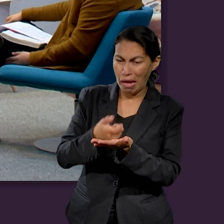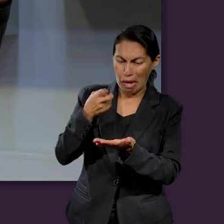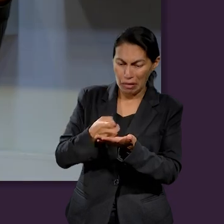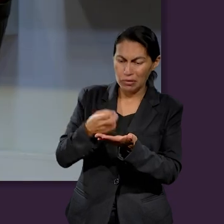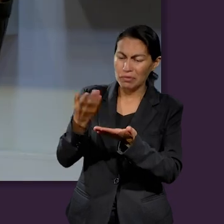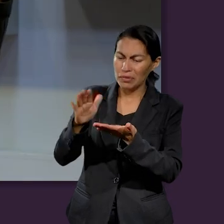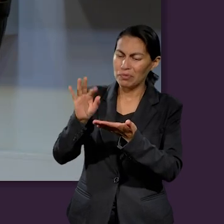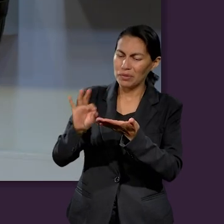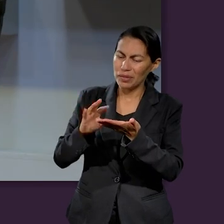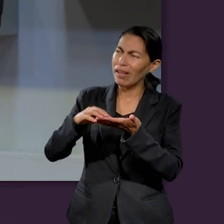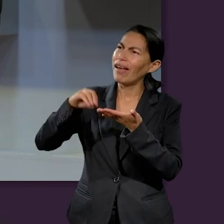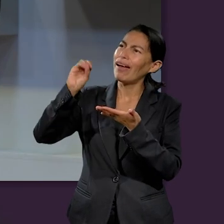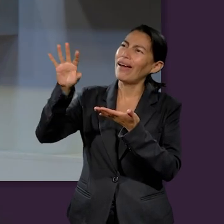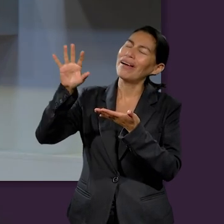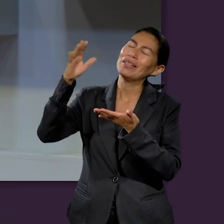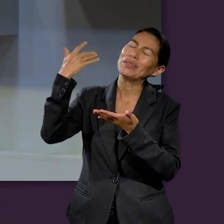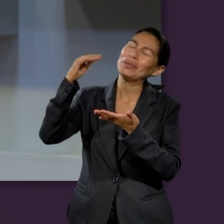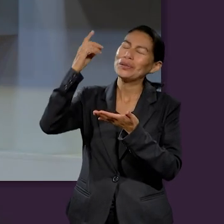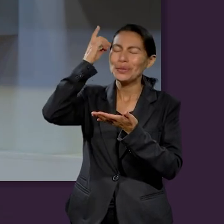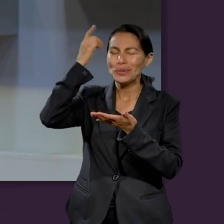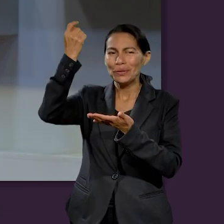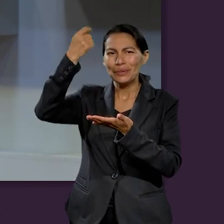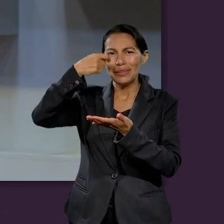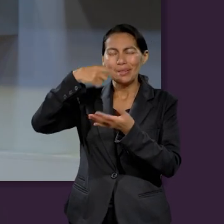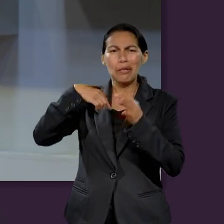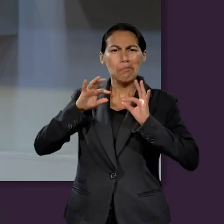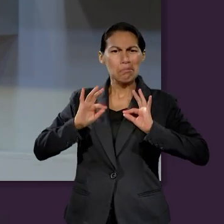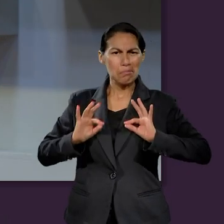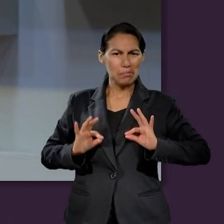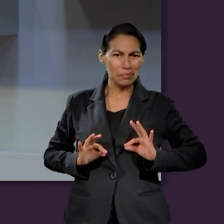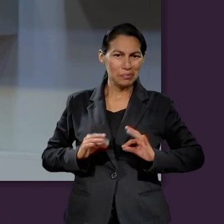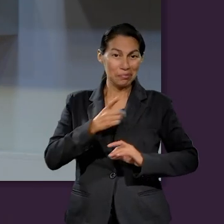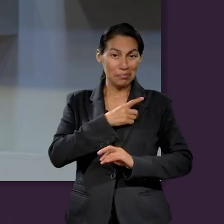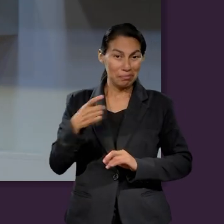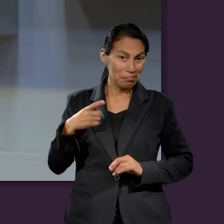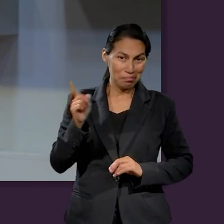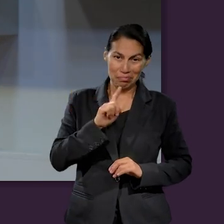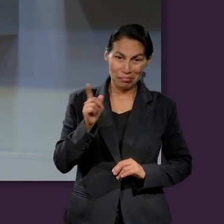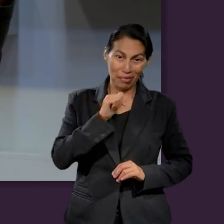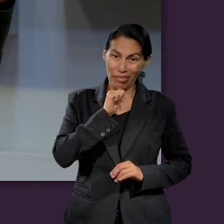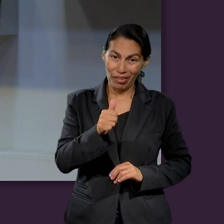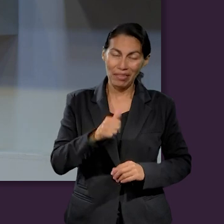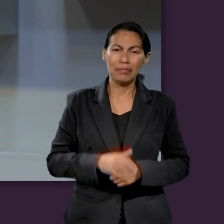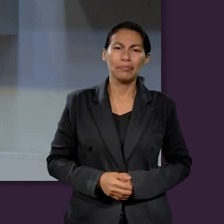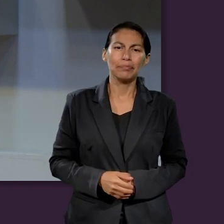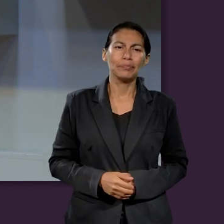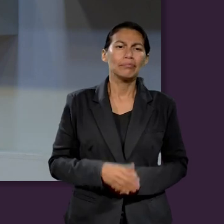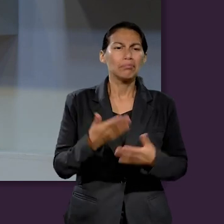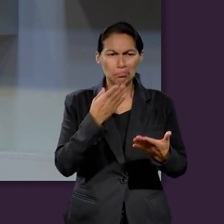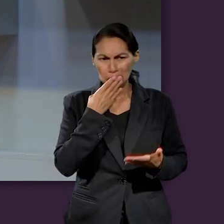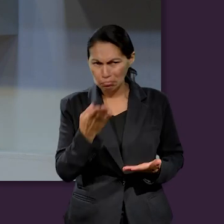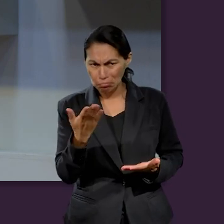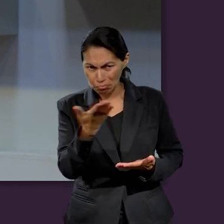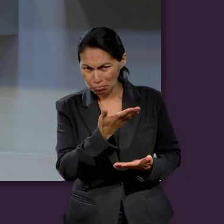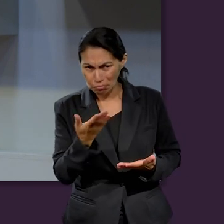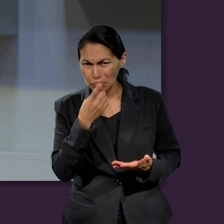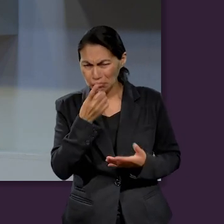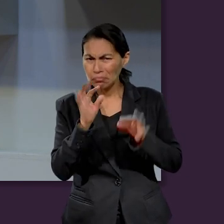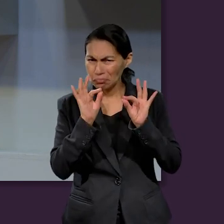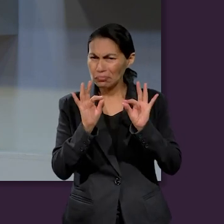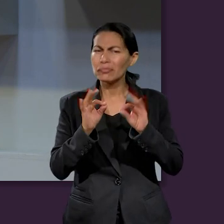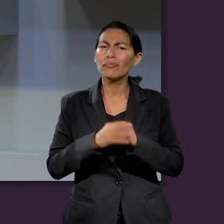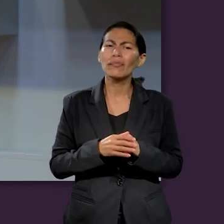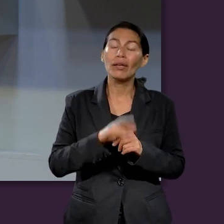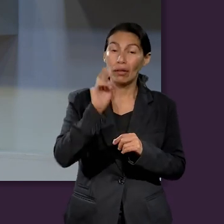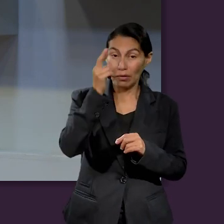creo que lo que ustedes han dicho es bastante completo y a mí me gustaría cerrar con un par de ideas, aparte de lo que ustedes han dicho, recordar